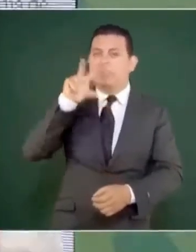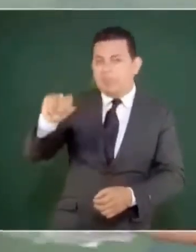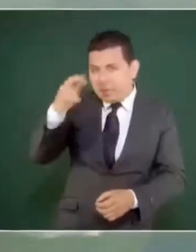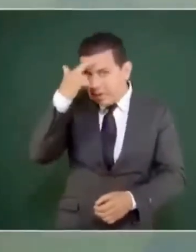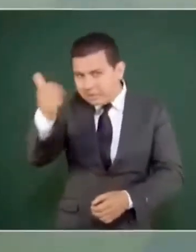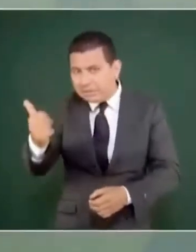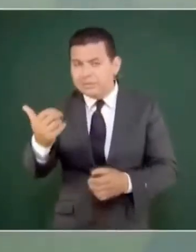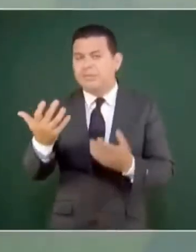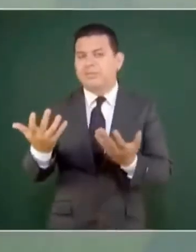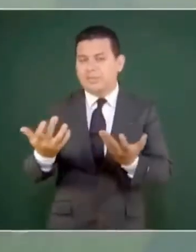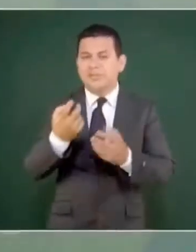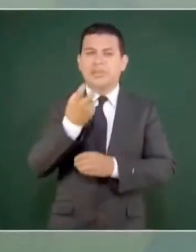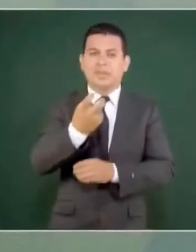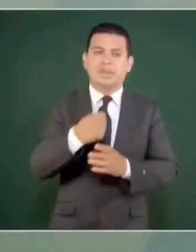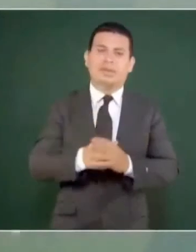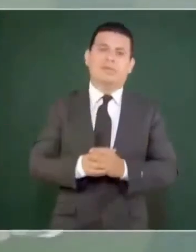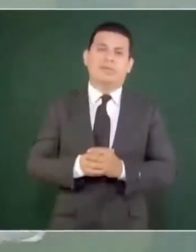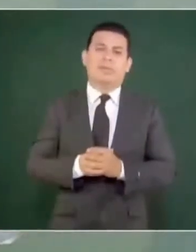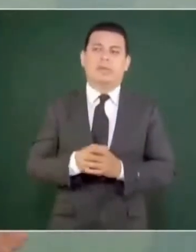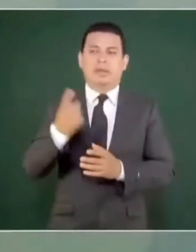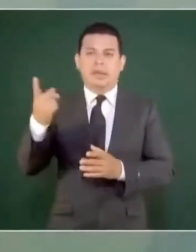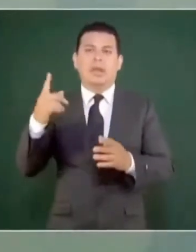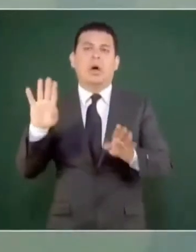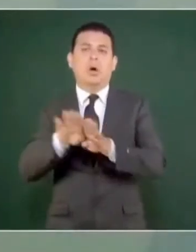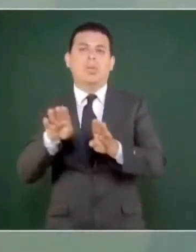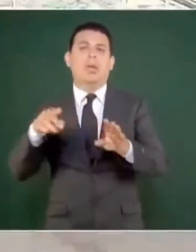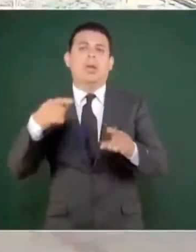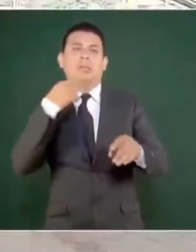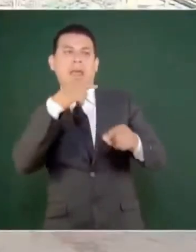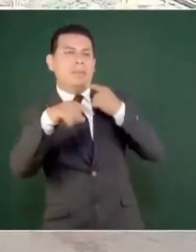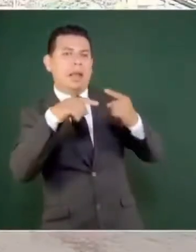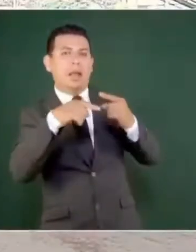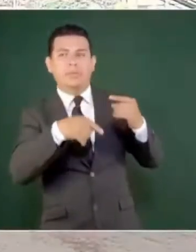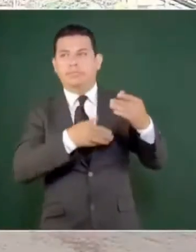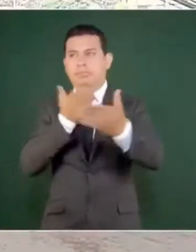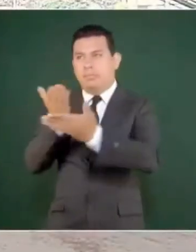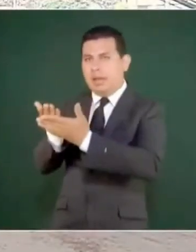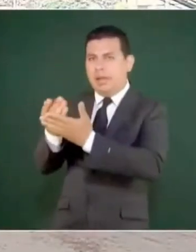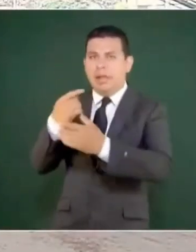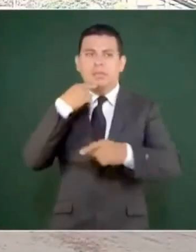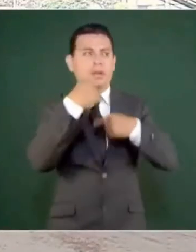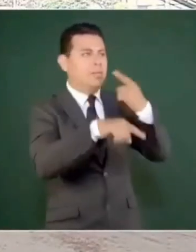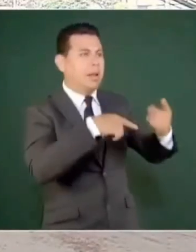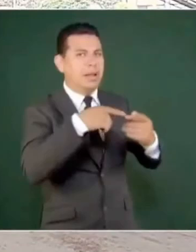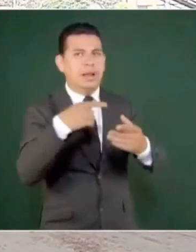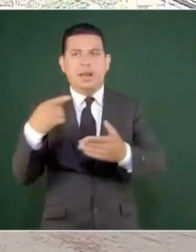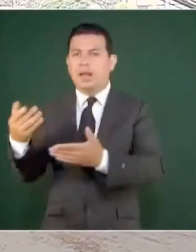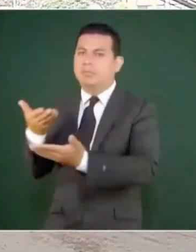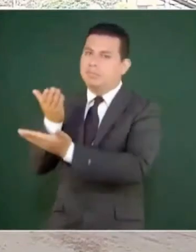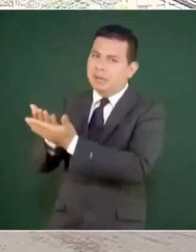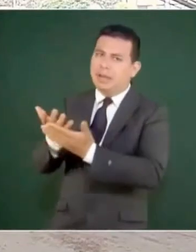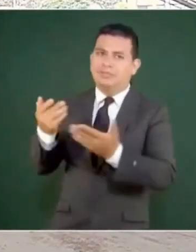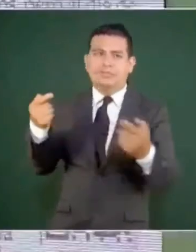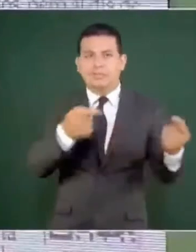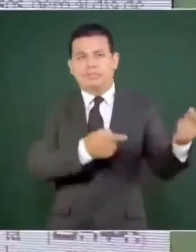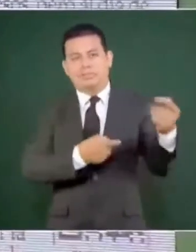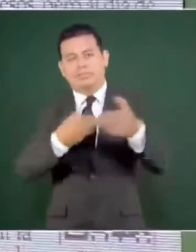dónde está su acusación y su prueba,